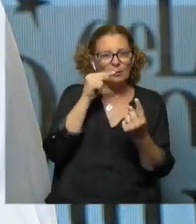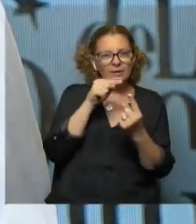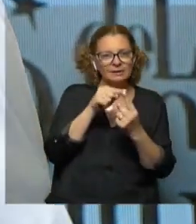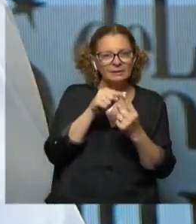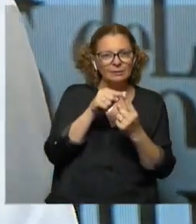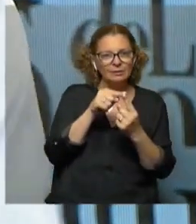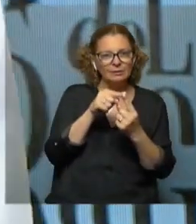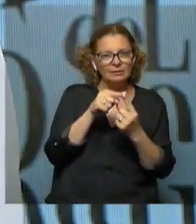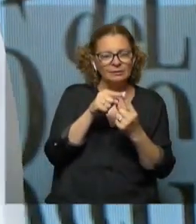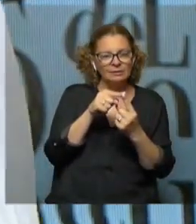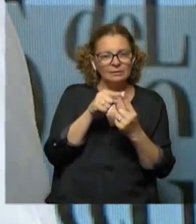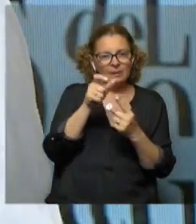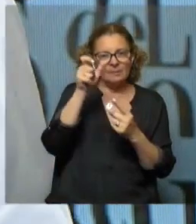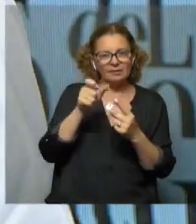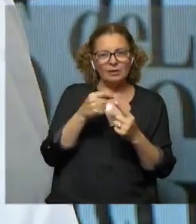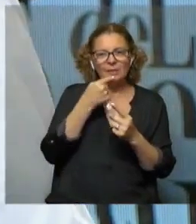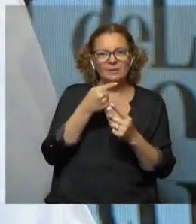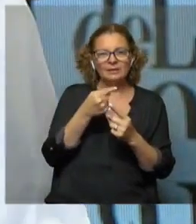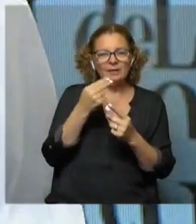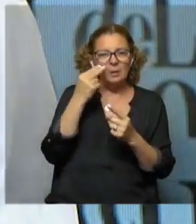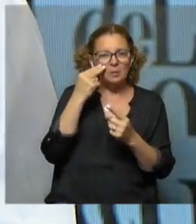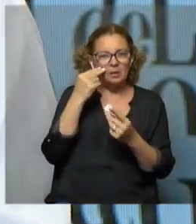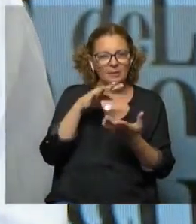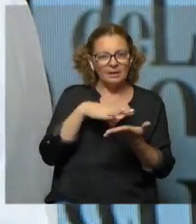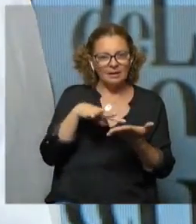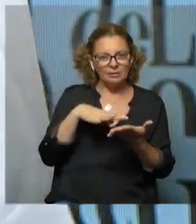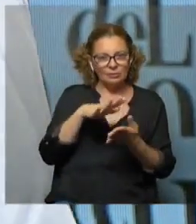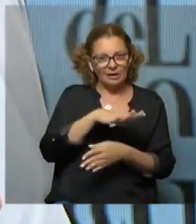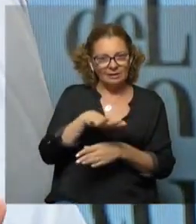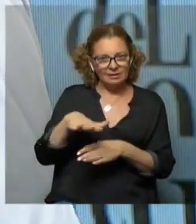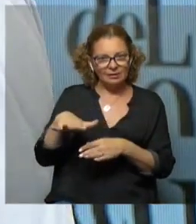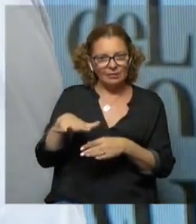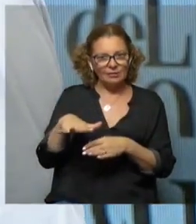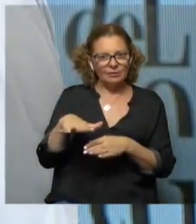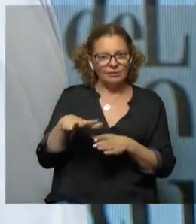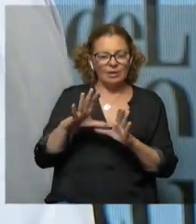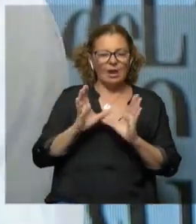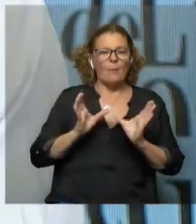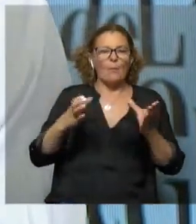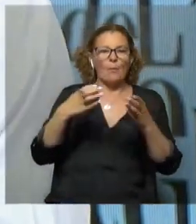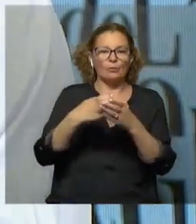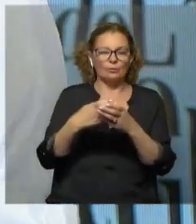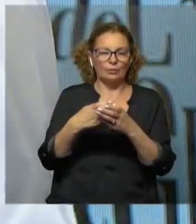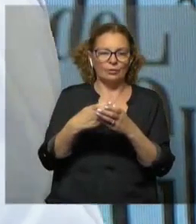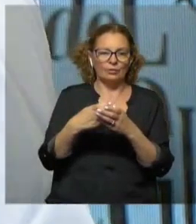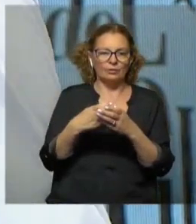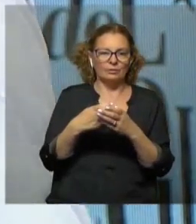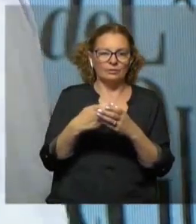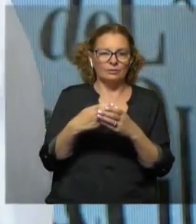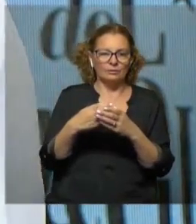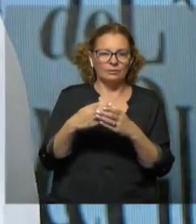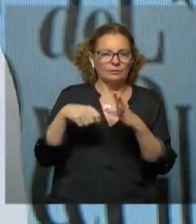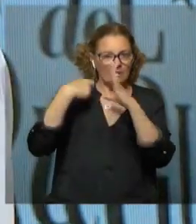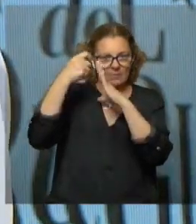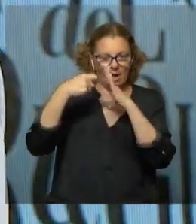me ha pasado con gente que me lo comenta, el problema de la lectura en los niños, frente al mundo del video, la